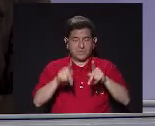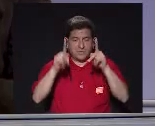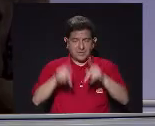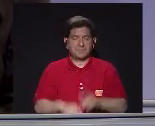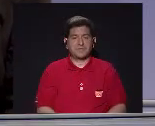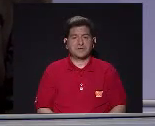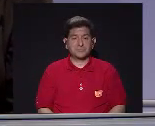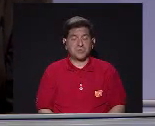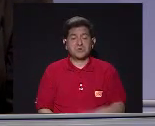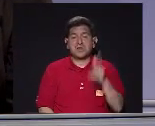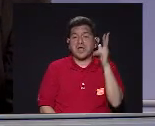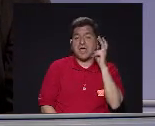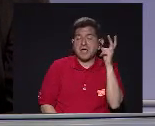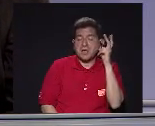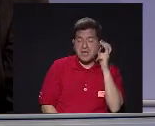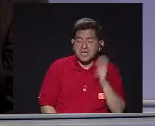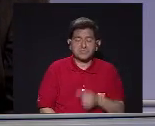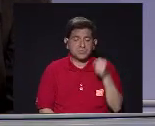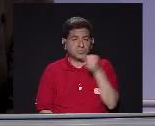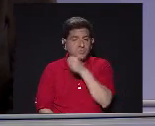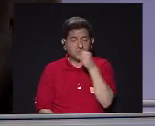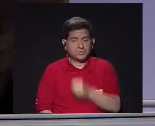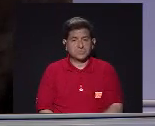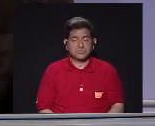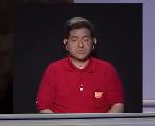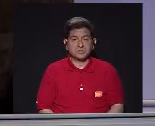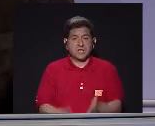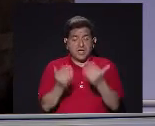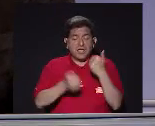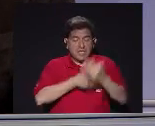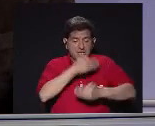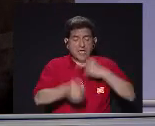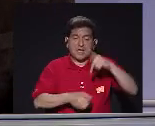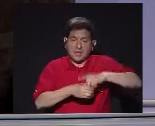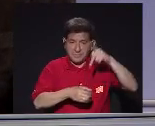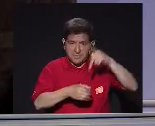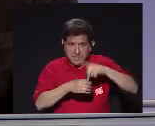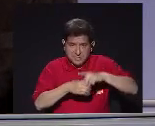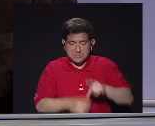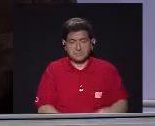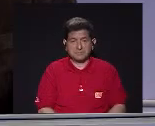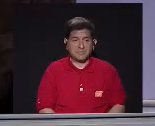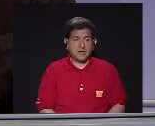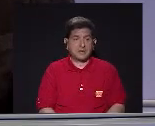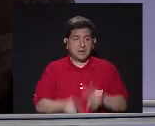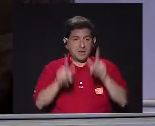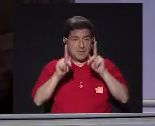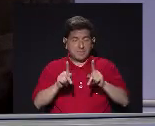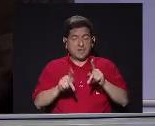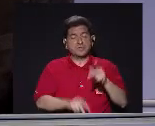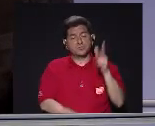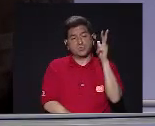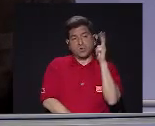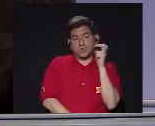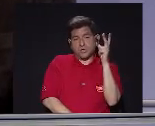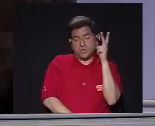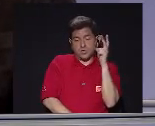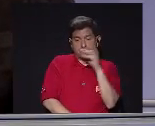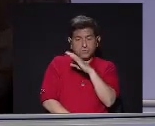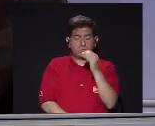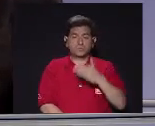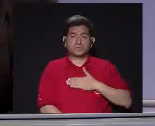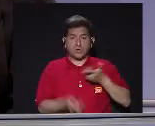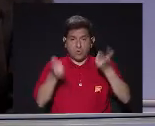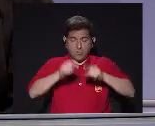camino El que Escuche Esa canción Y sea Partícipe De ese proceso Ya sea Como audiencia Como escucha O como